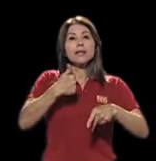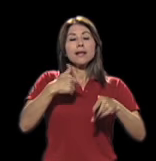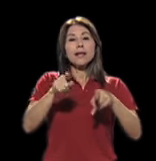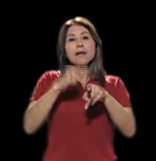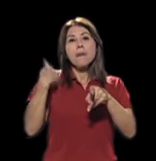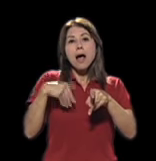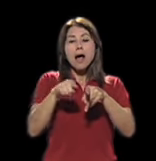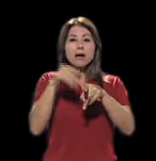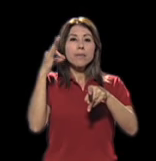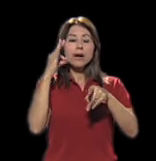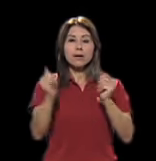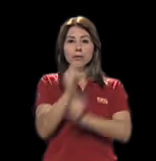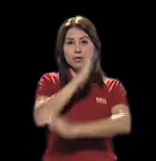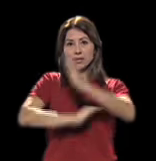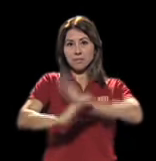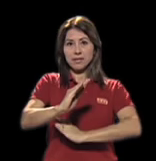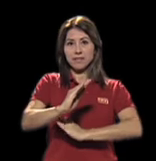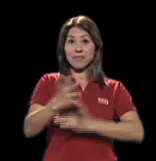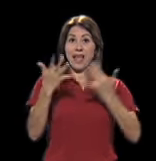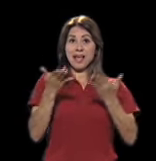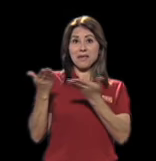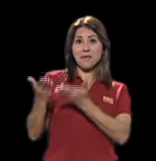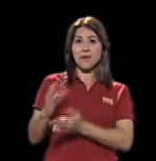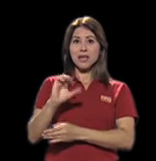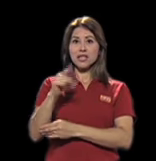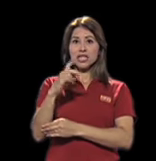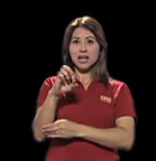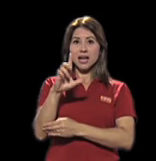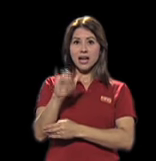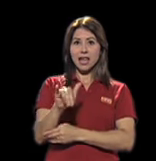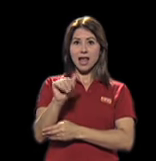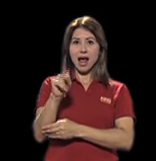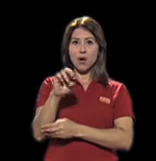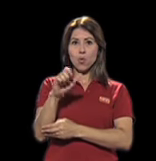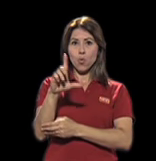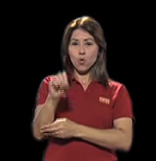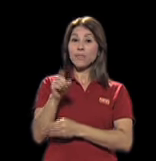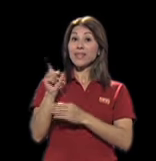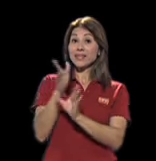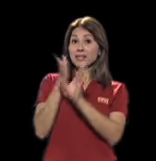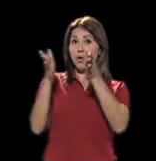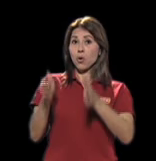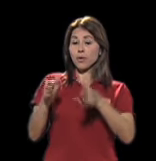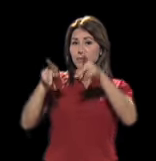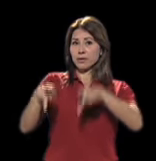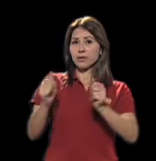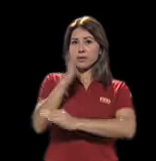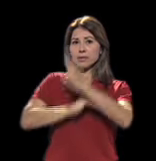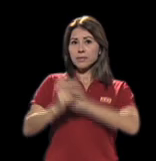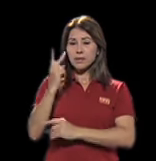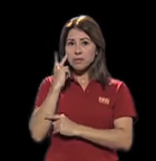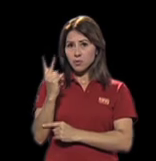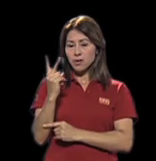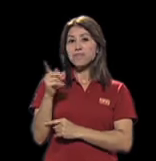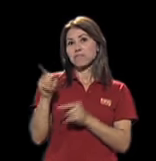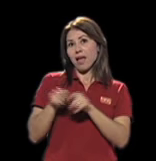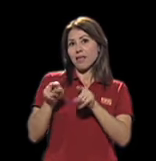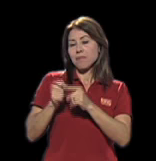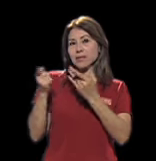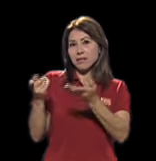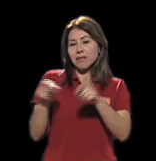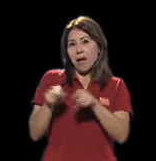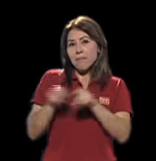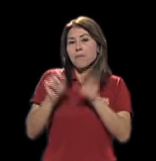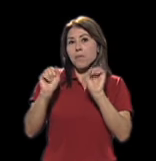hermana con alguna condición de discapacidad. Nos acompaña Shirley Angulo, ella es psicóloga y es una persona con discapacidad visual además que nos puede